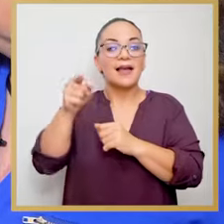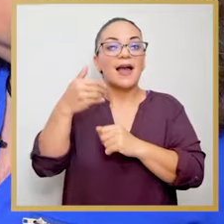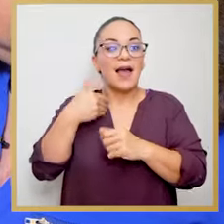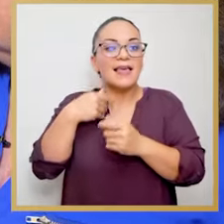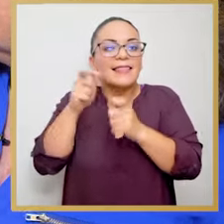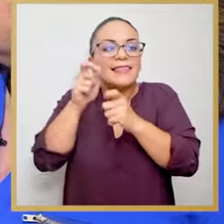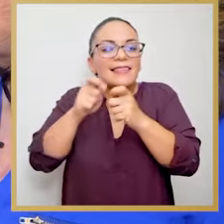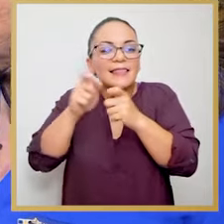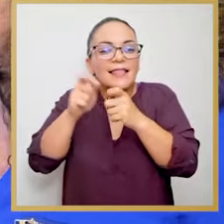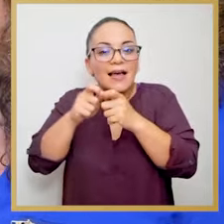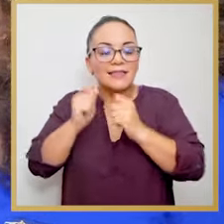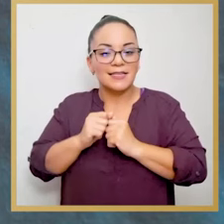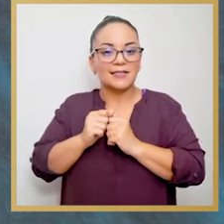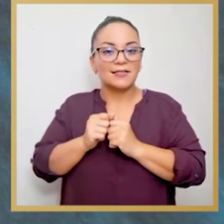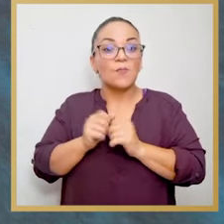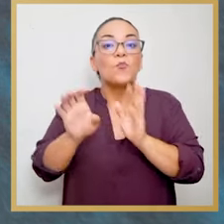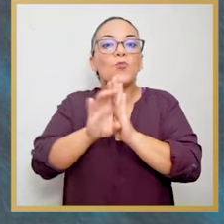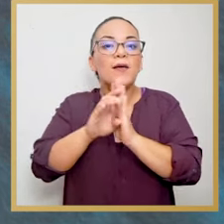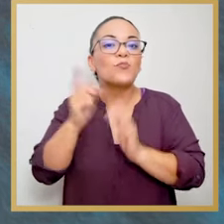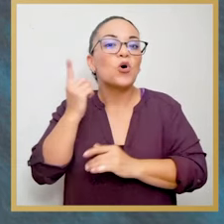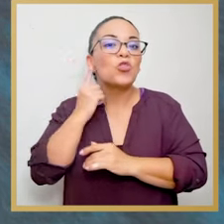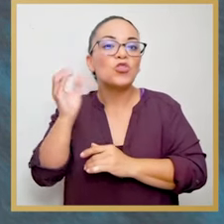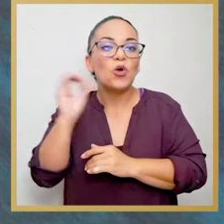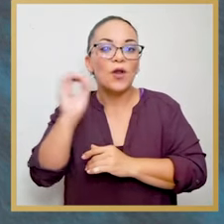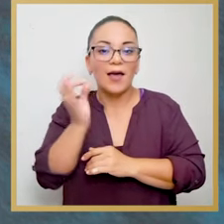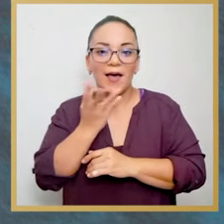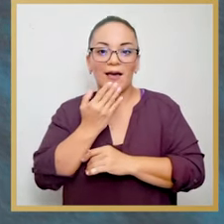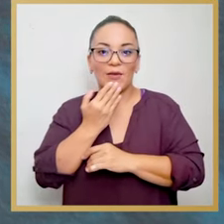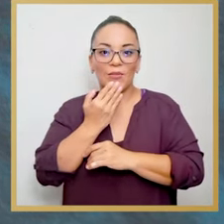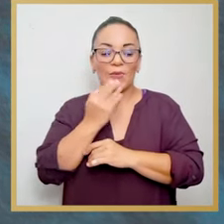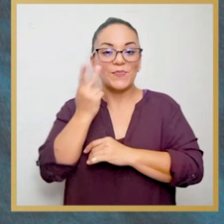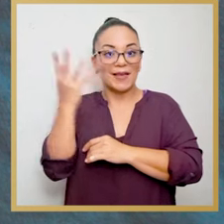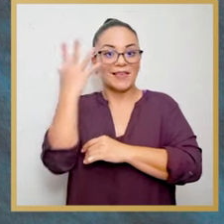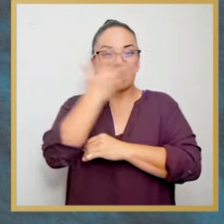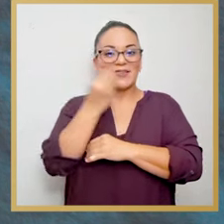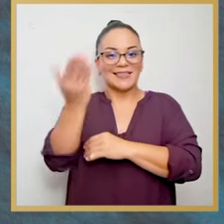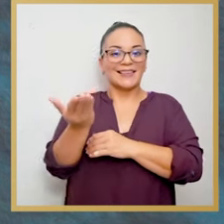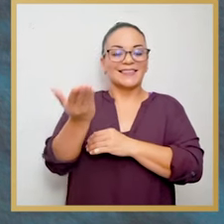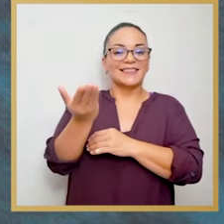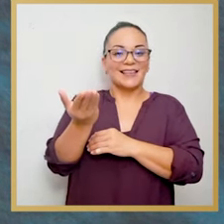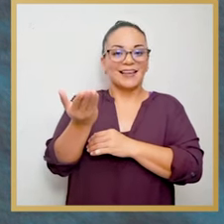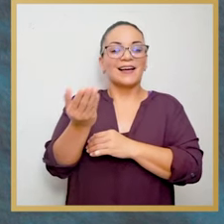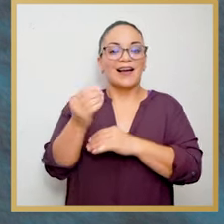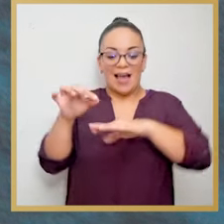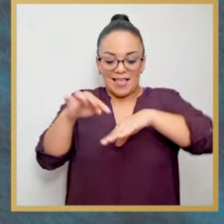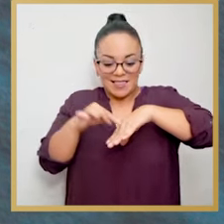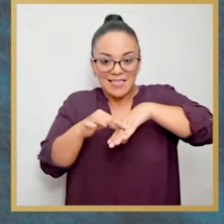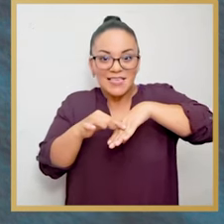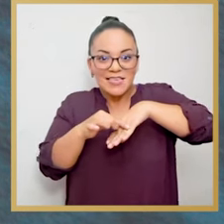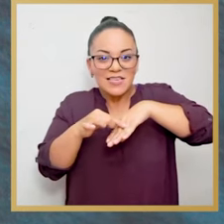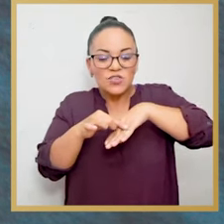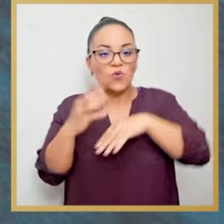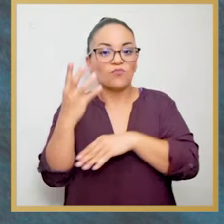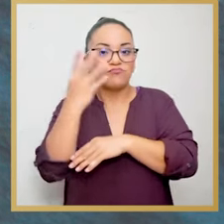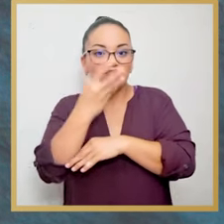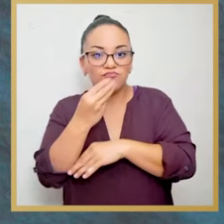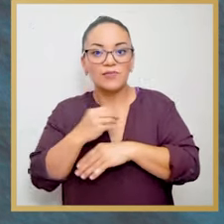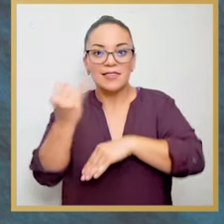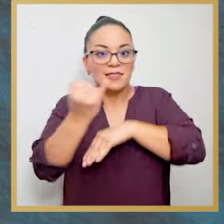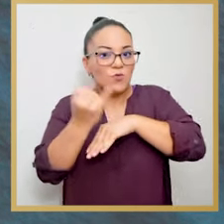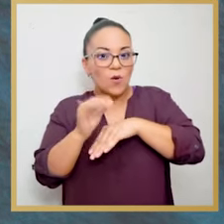de la colección, que es el dorado. Vean la belleza, por ejemplo, donde está el anillo, está